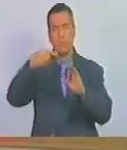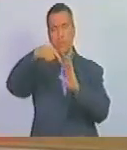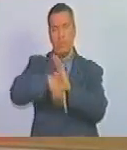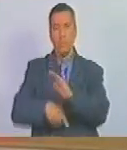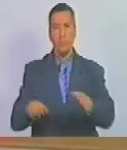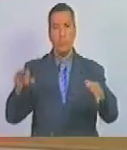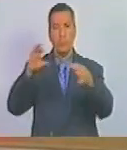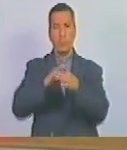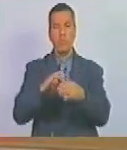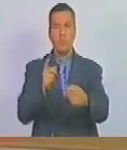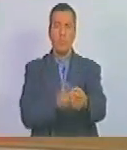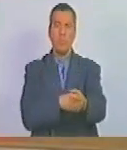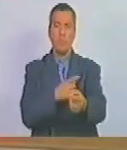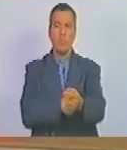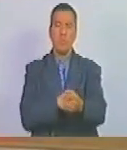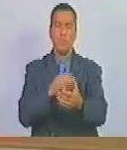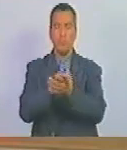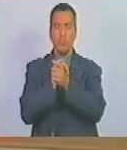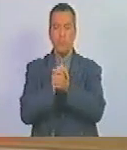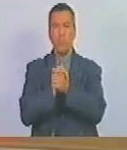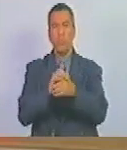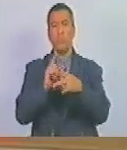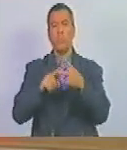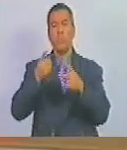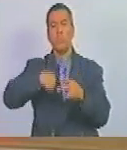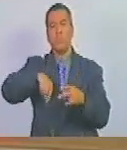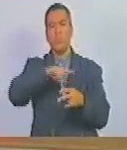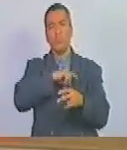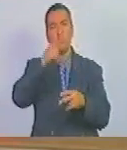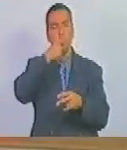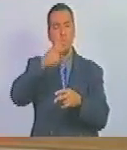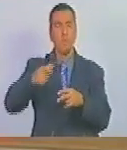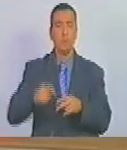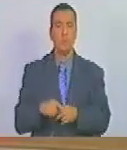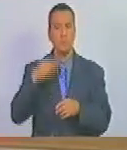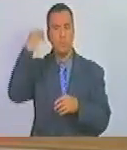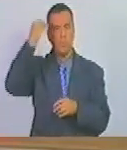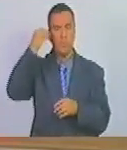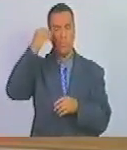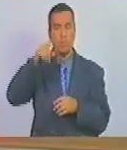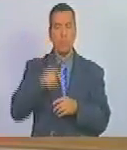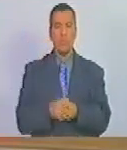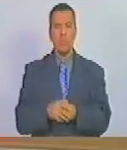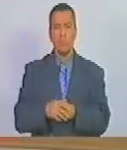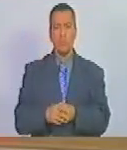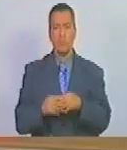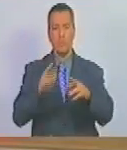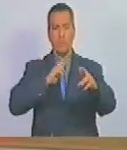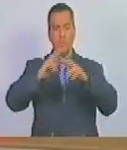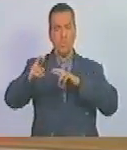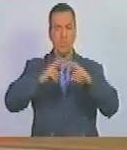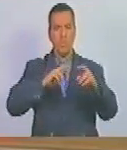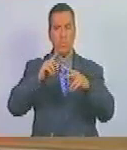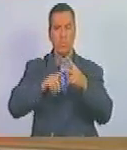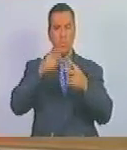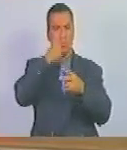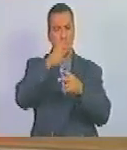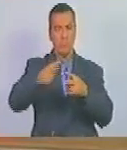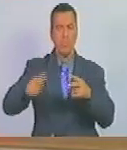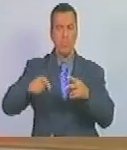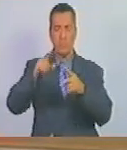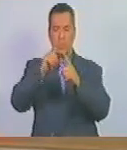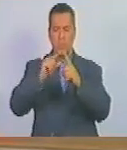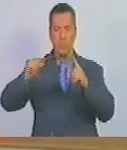vínculos de hermandad y amistad entre nuestros pueblos considerando considerando considerando las relaciones entre los pueblos de